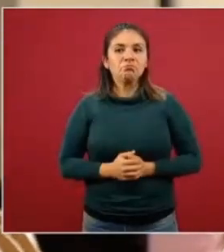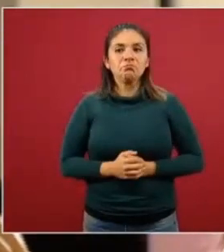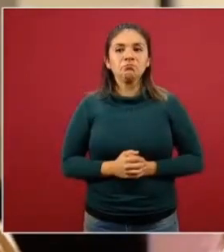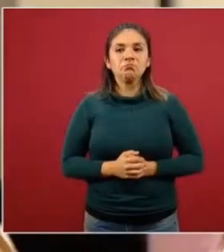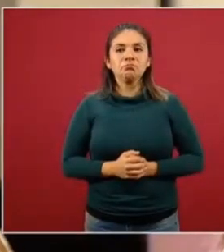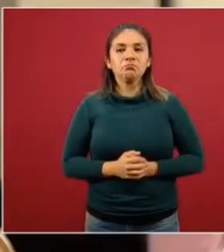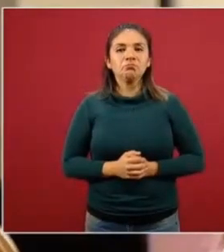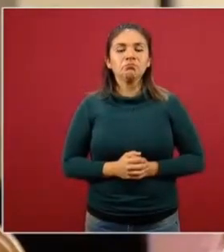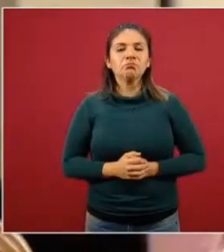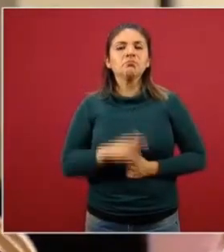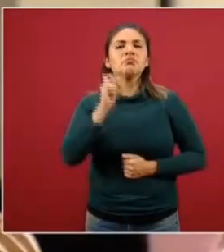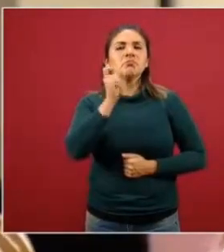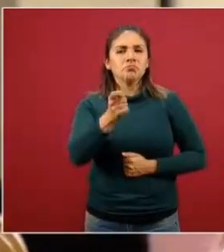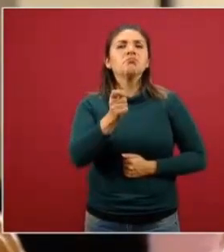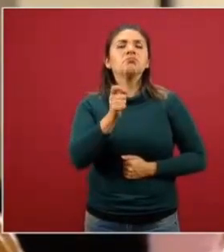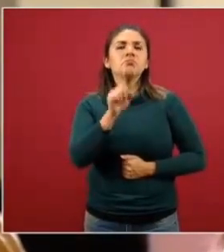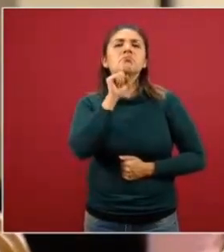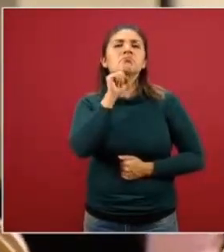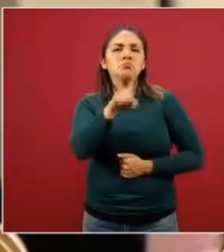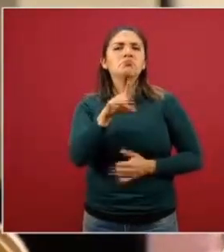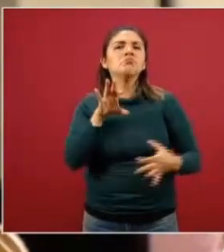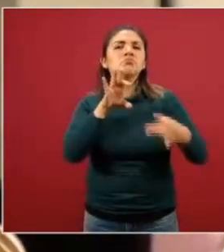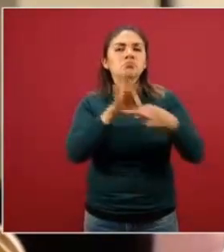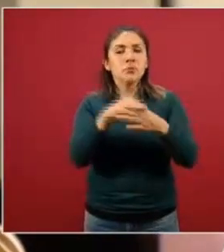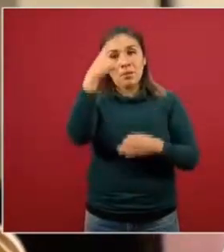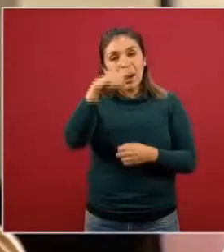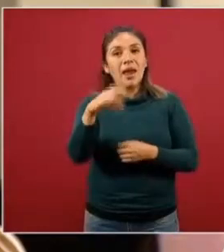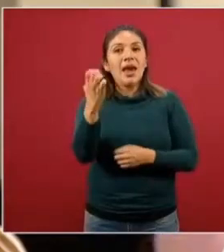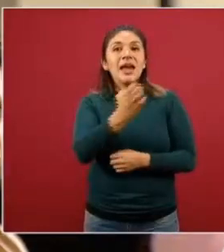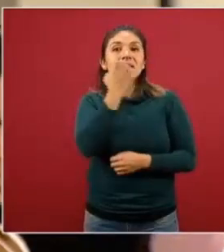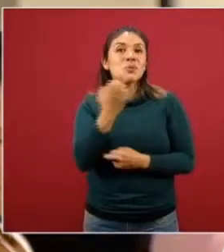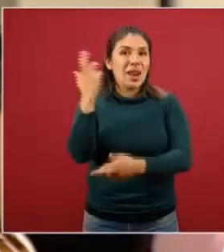Obviamente es relacionada con el regreso a clases.